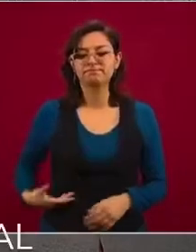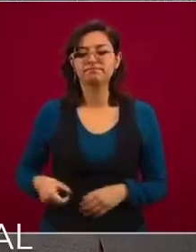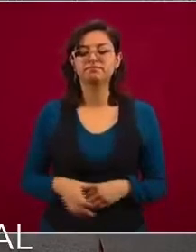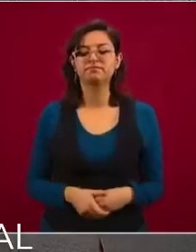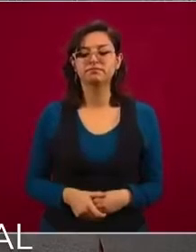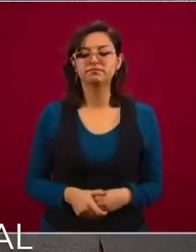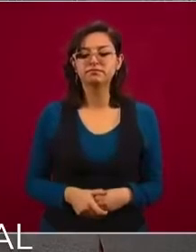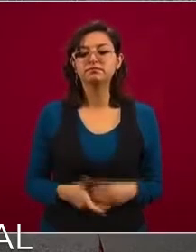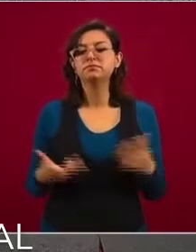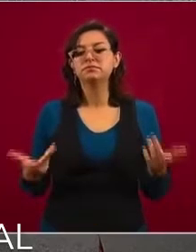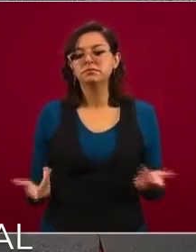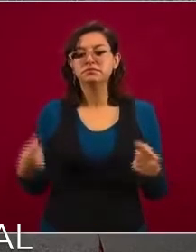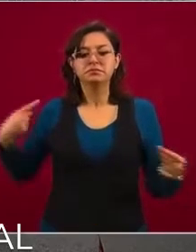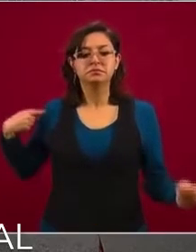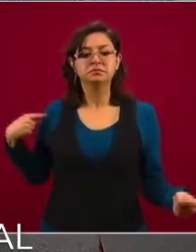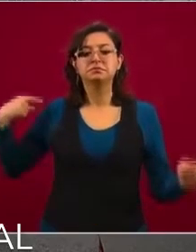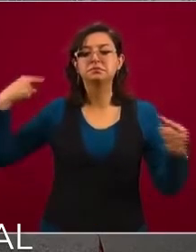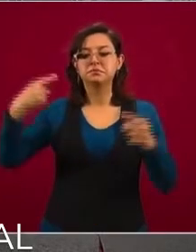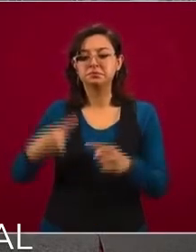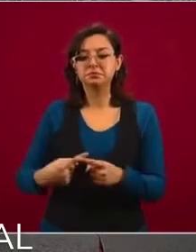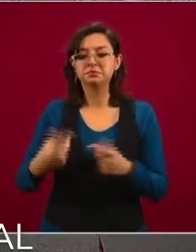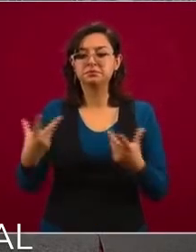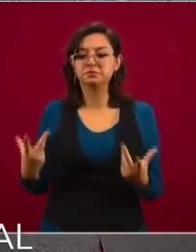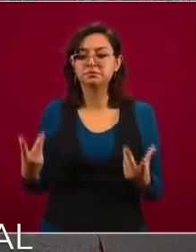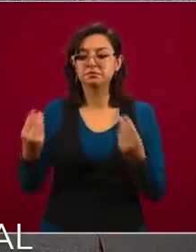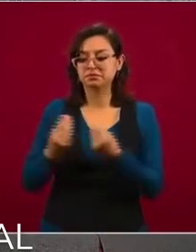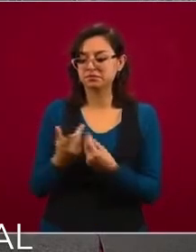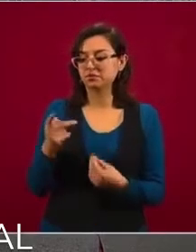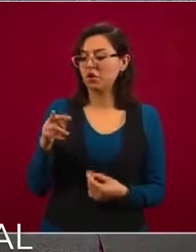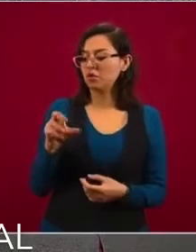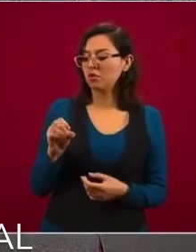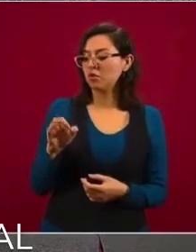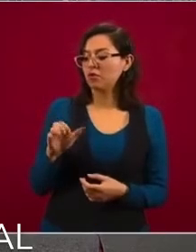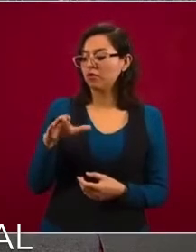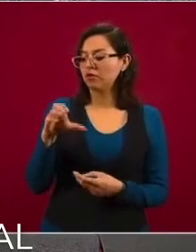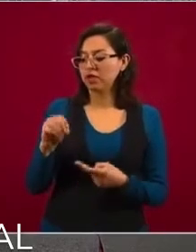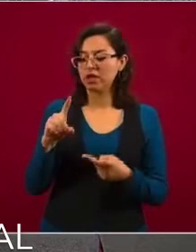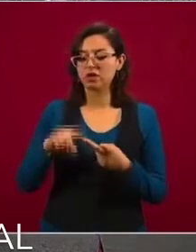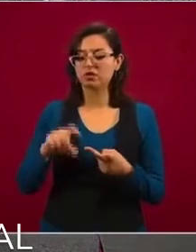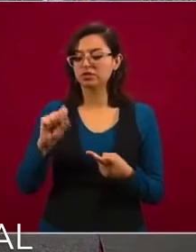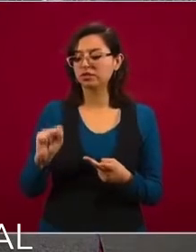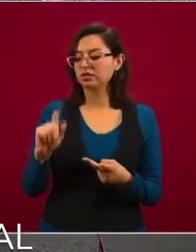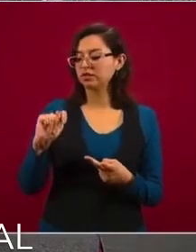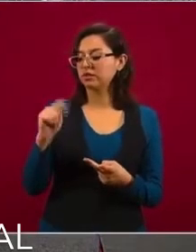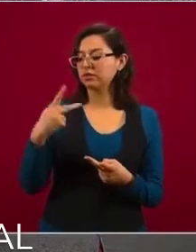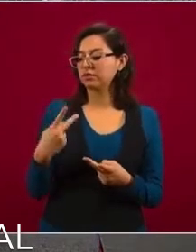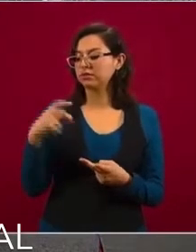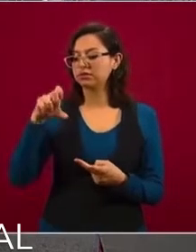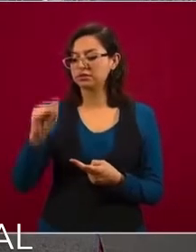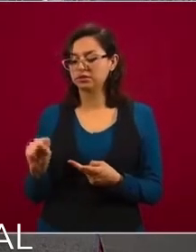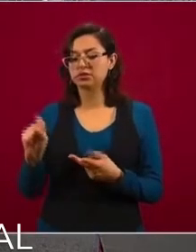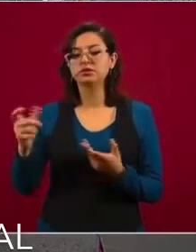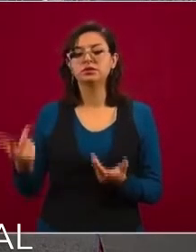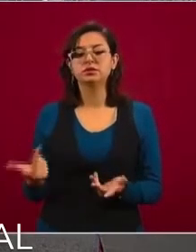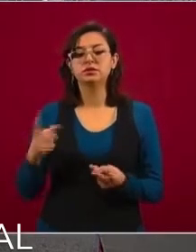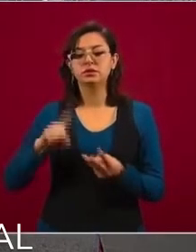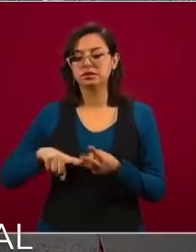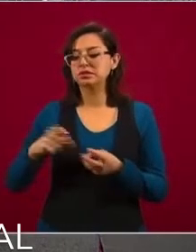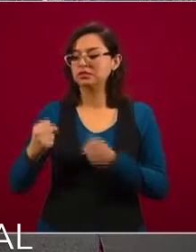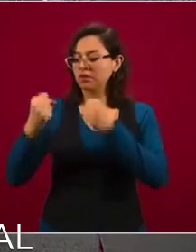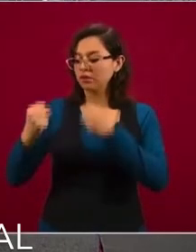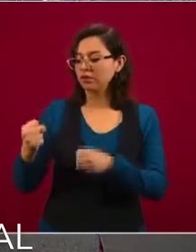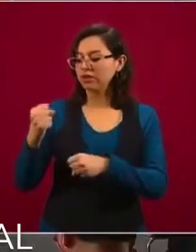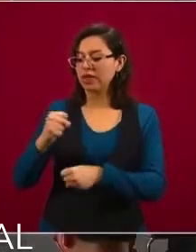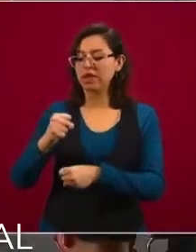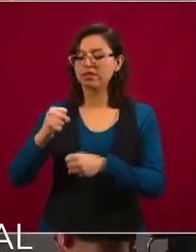de inspecciones, también en colaboración con Profeco, la Secretaría del Trabajo en materia de seguridad y salud en el